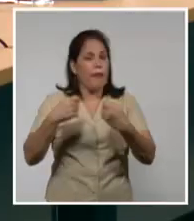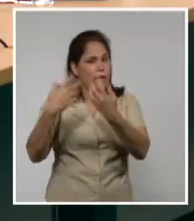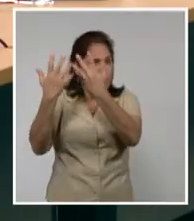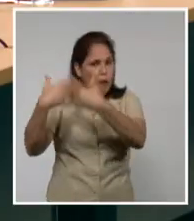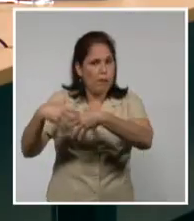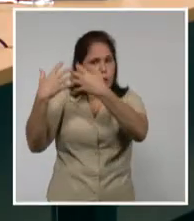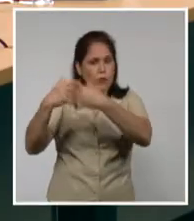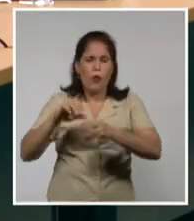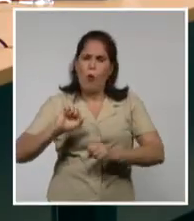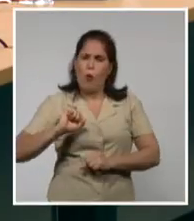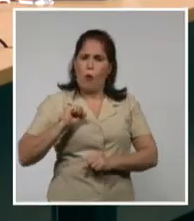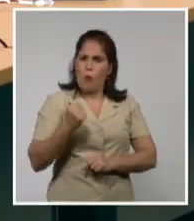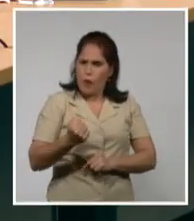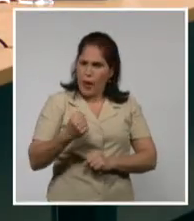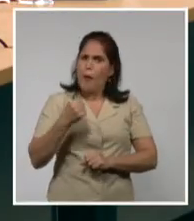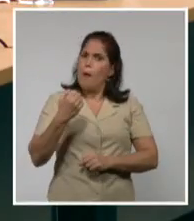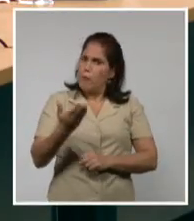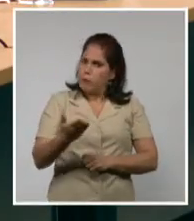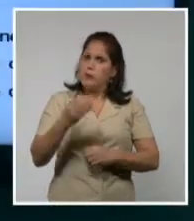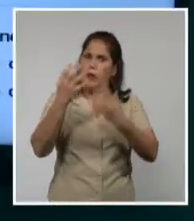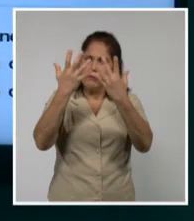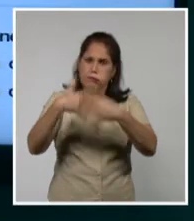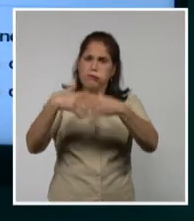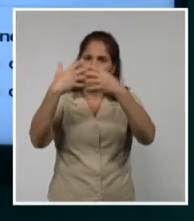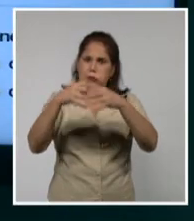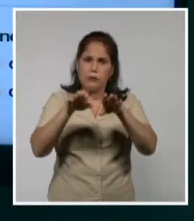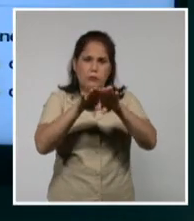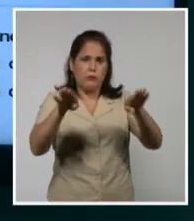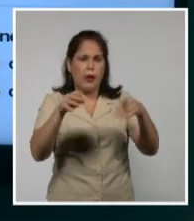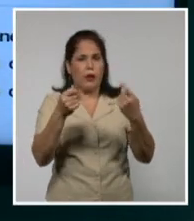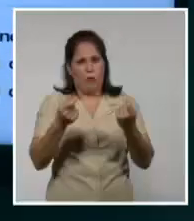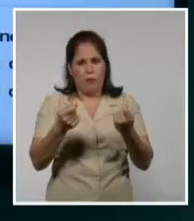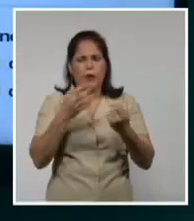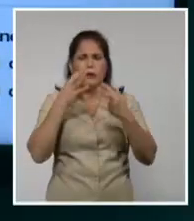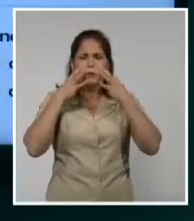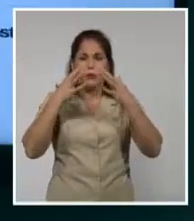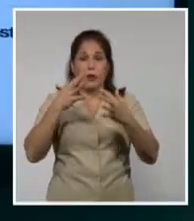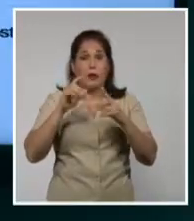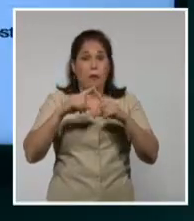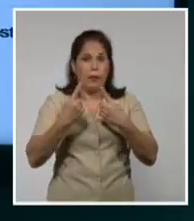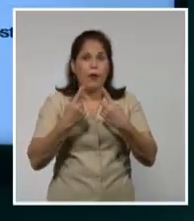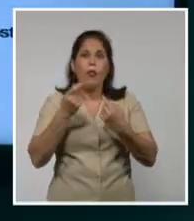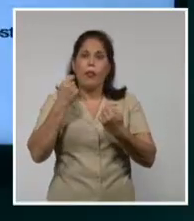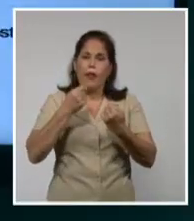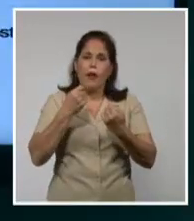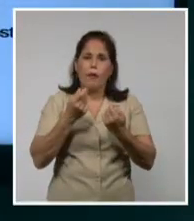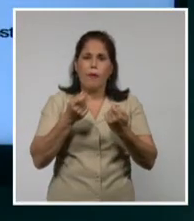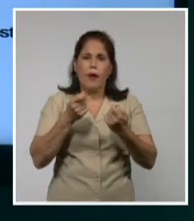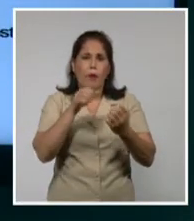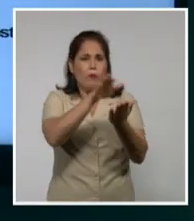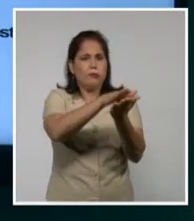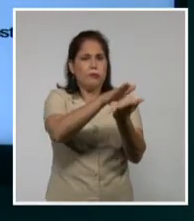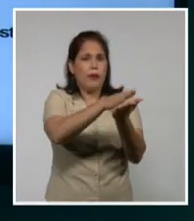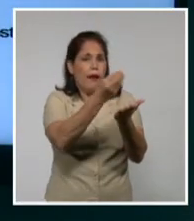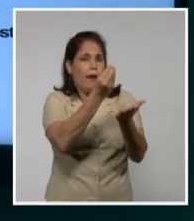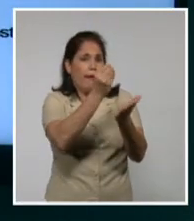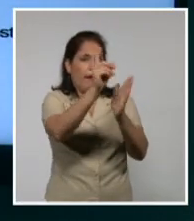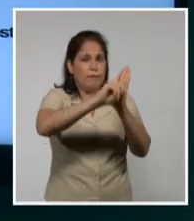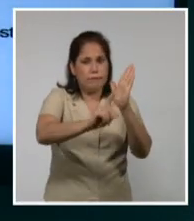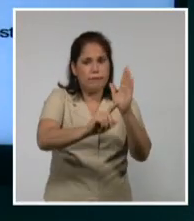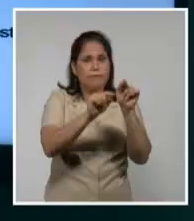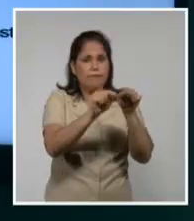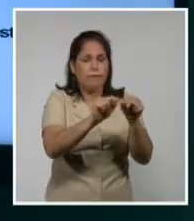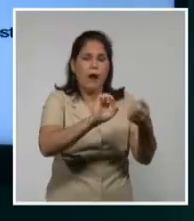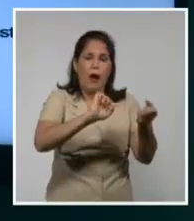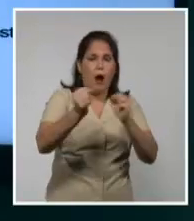tenemos la obligación de hacer crecer y sostener la economía. Por tanto, hay que buscar las reservas y la racionalidad en